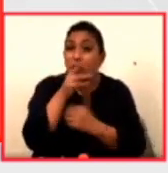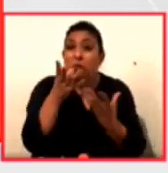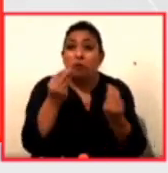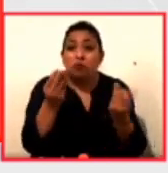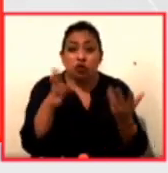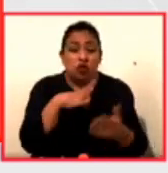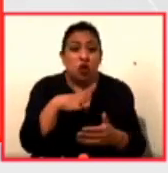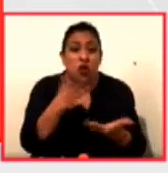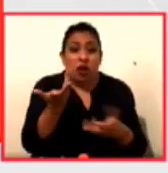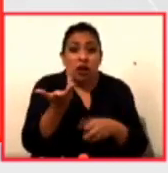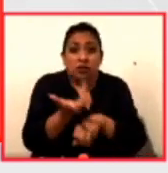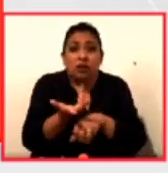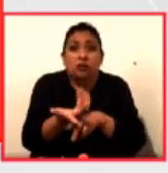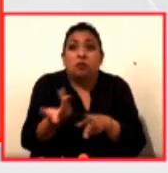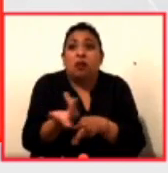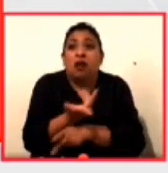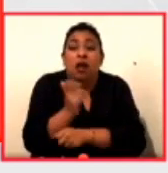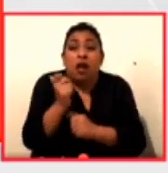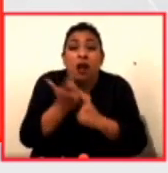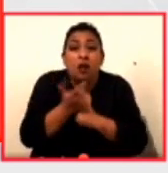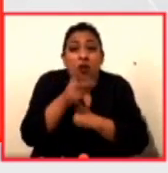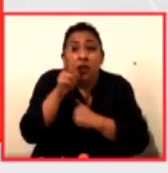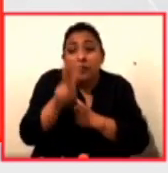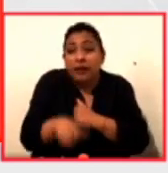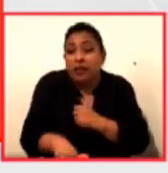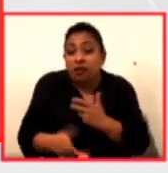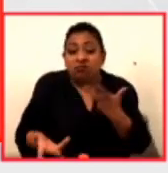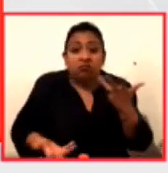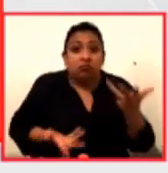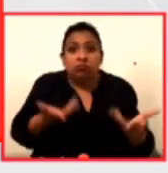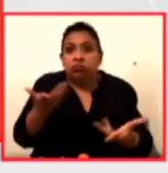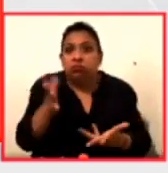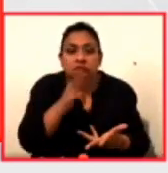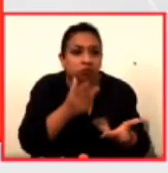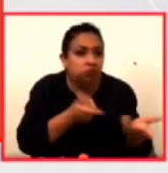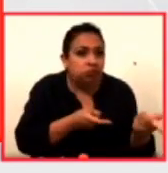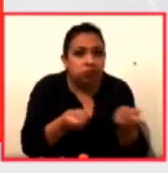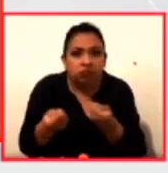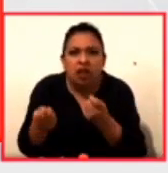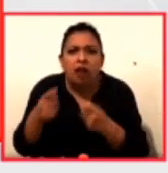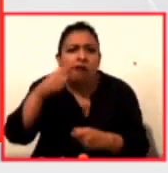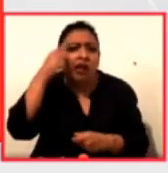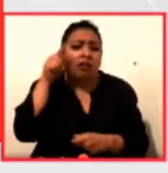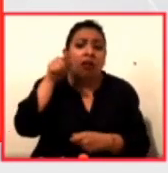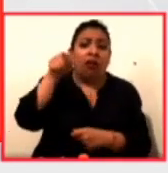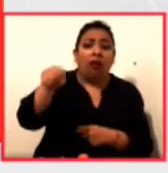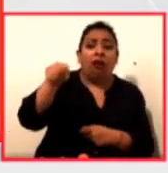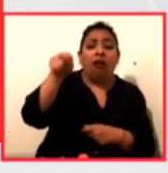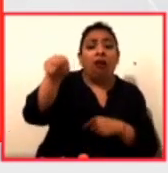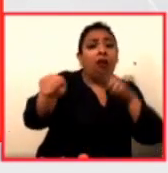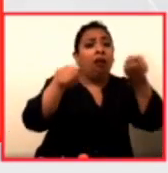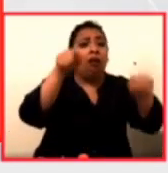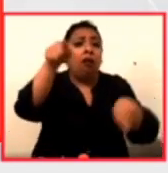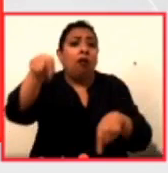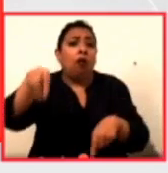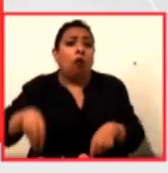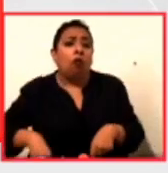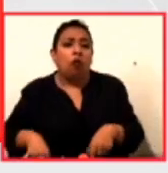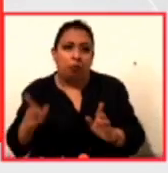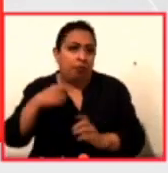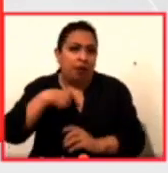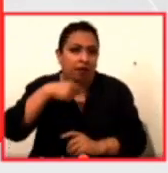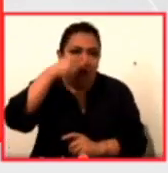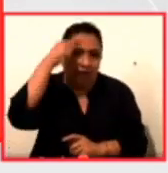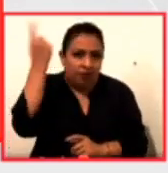de Estados Unidos con algo que literalmente se les ha salido de las manos y es muy fácil señalar a otros como los posibles culpables